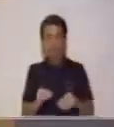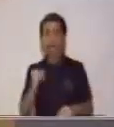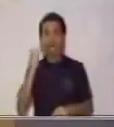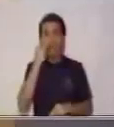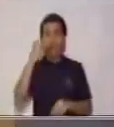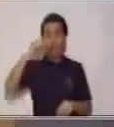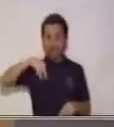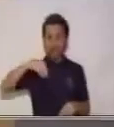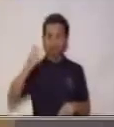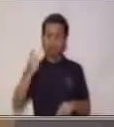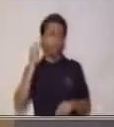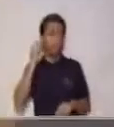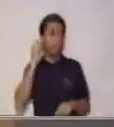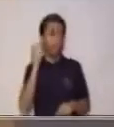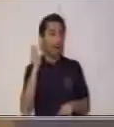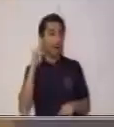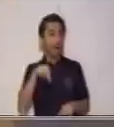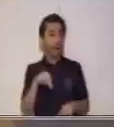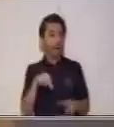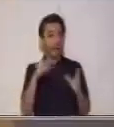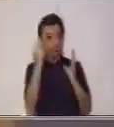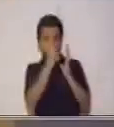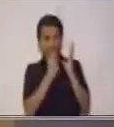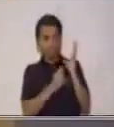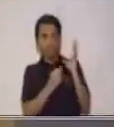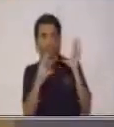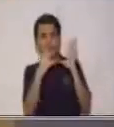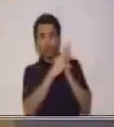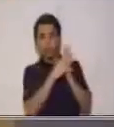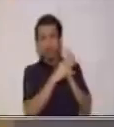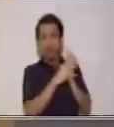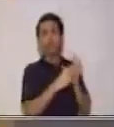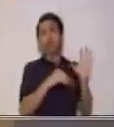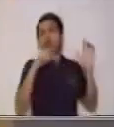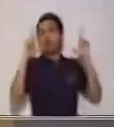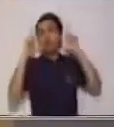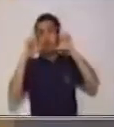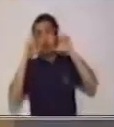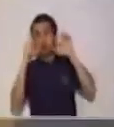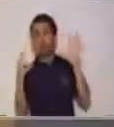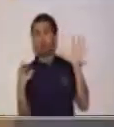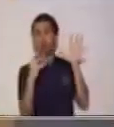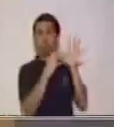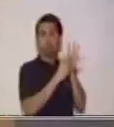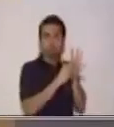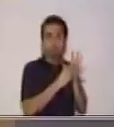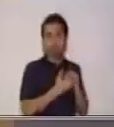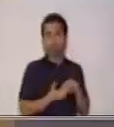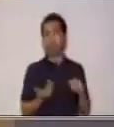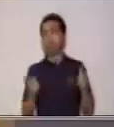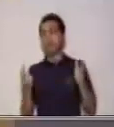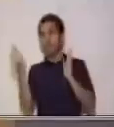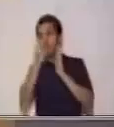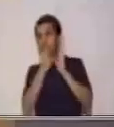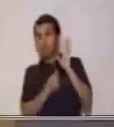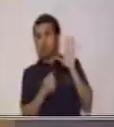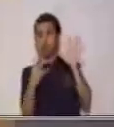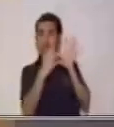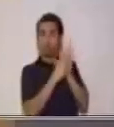la fotografía de cómo es el producto. Es decir, que cuando tú lo adquieras,